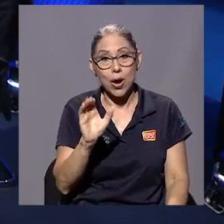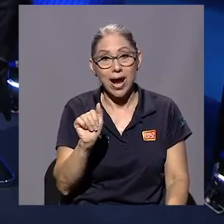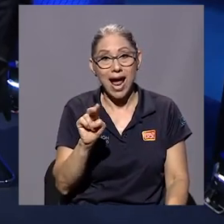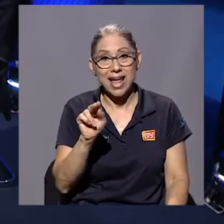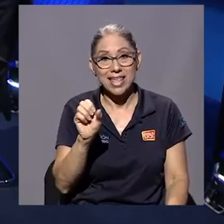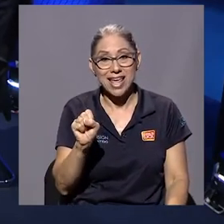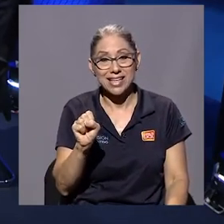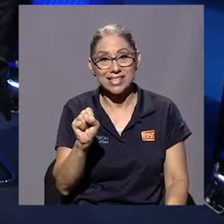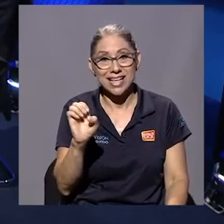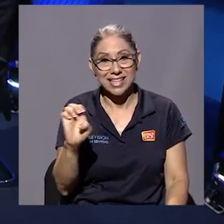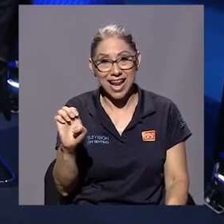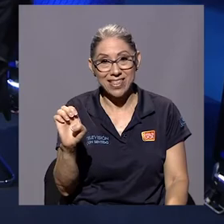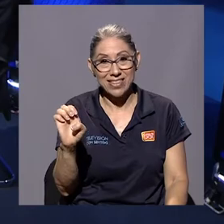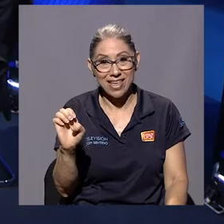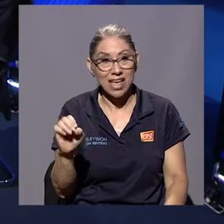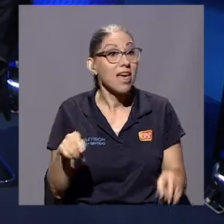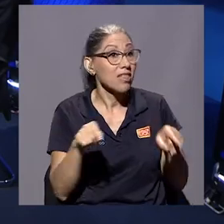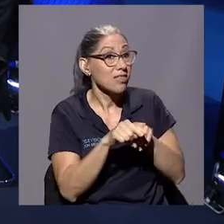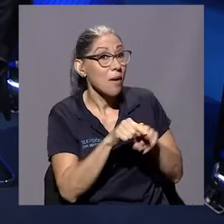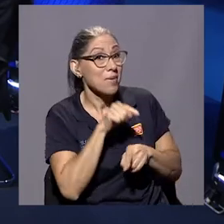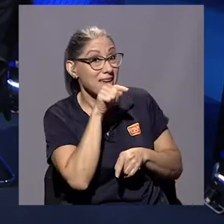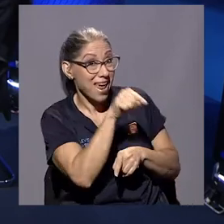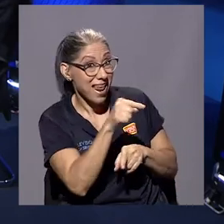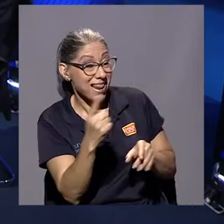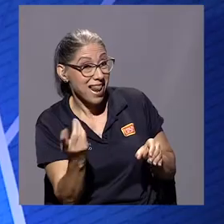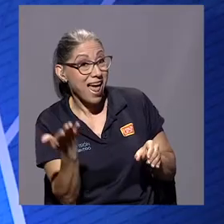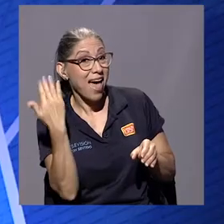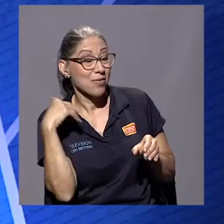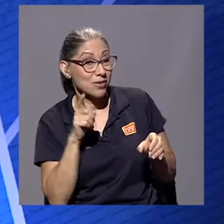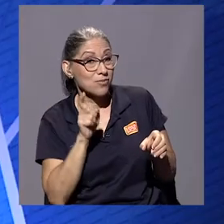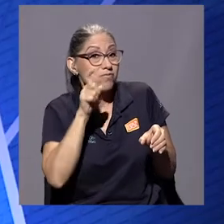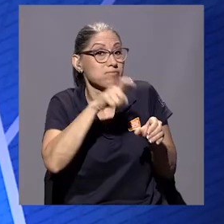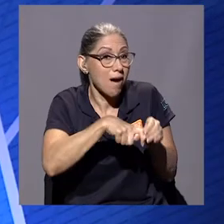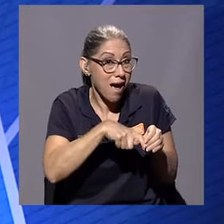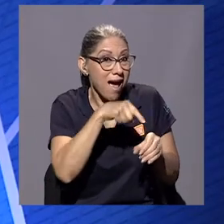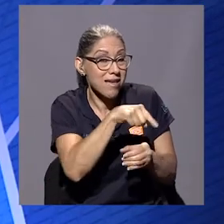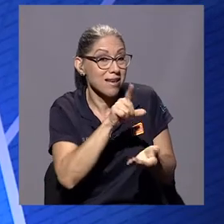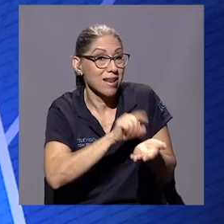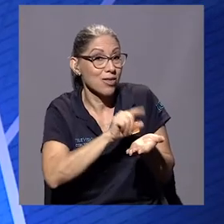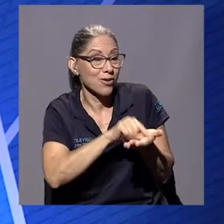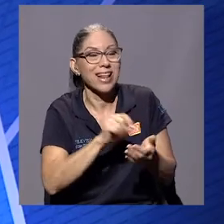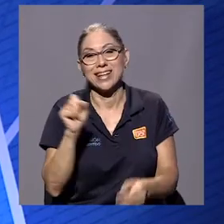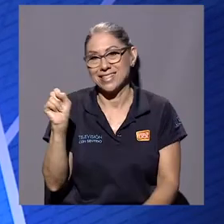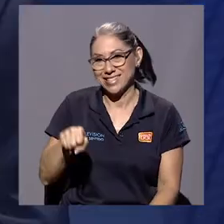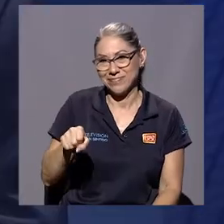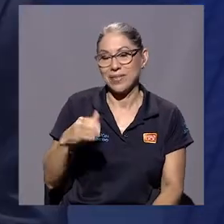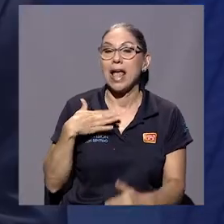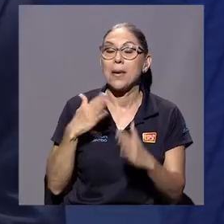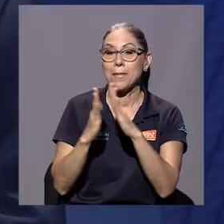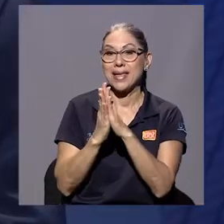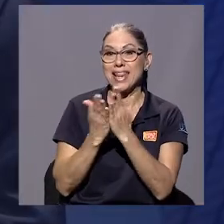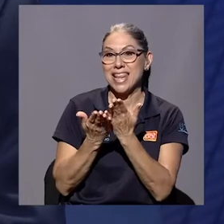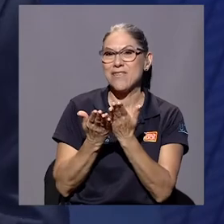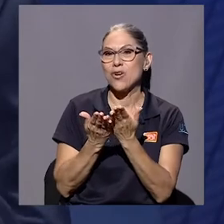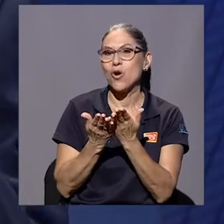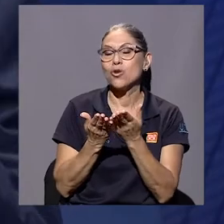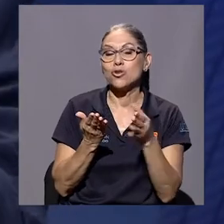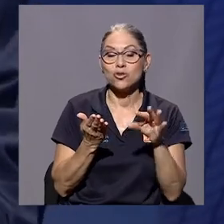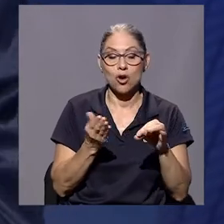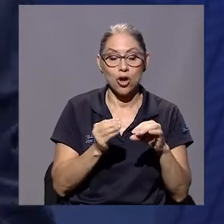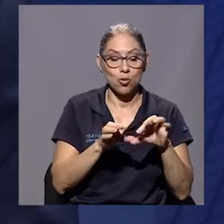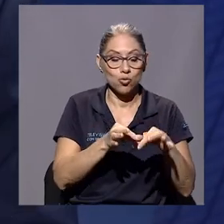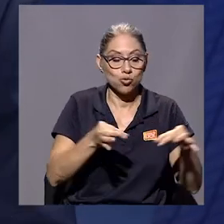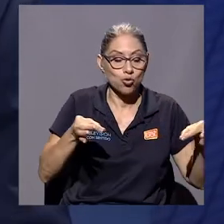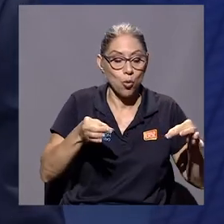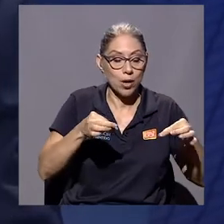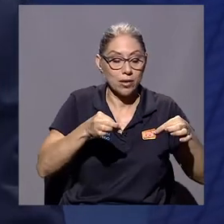es un genio, era un genio. Estuvo en el editorial también, de Sí, exacto. Entonces yo le metí el libro mío en un sobre y se